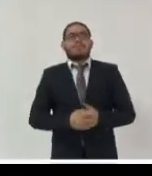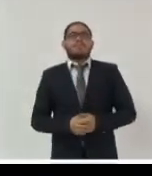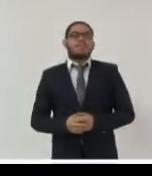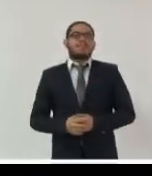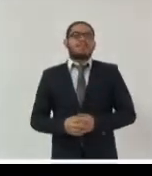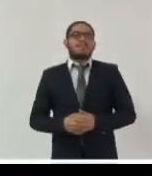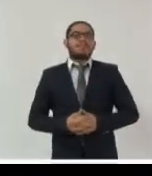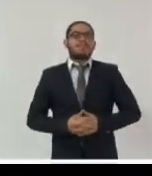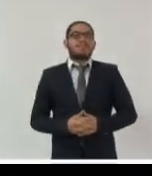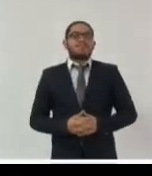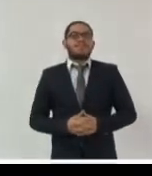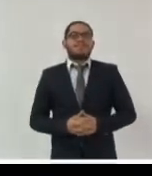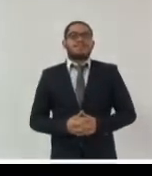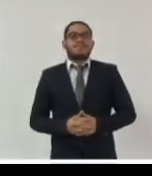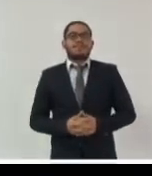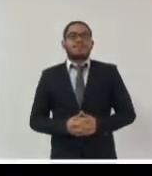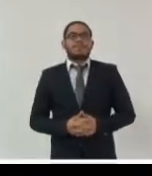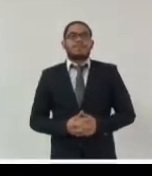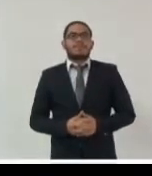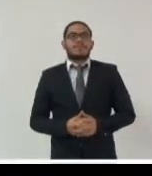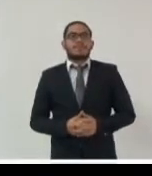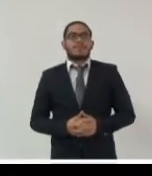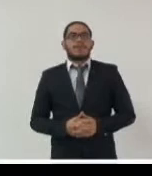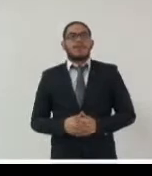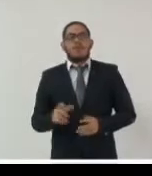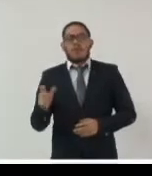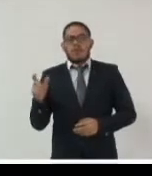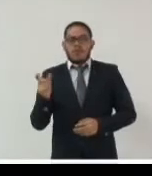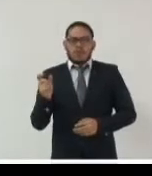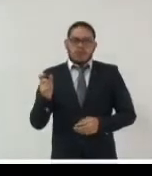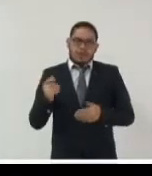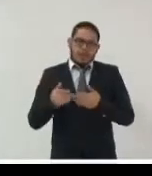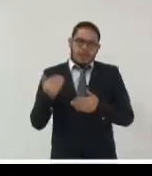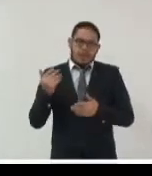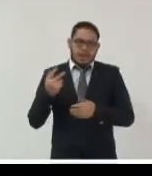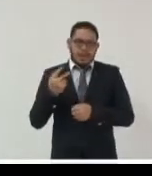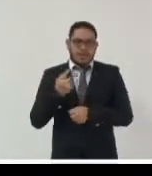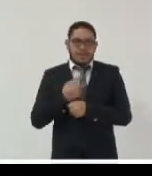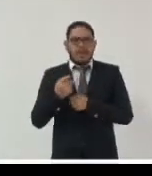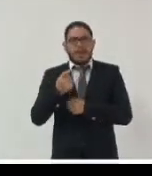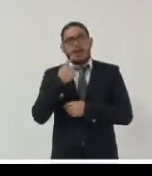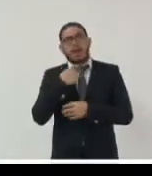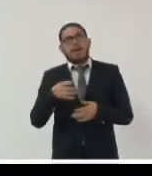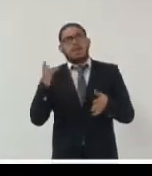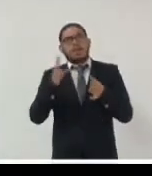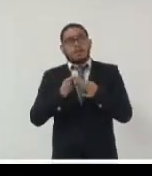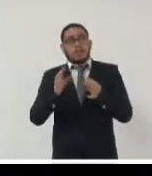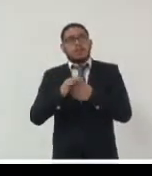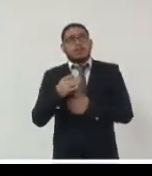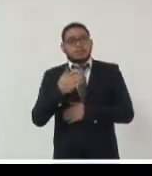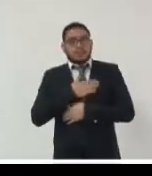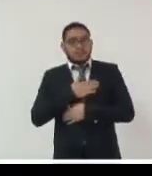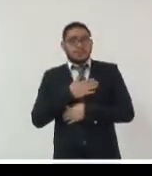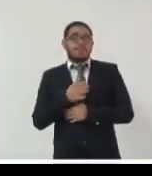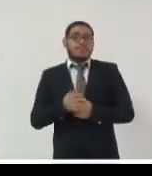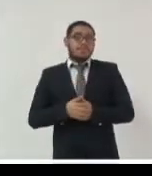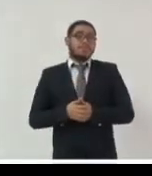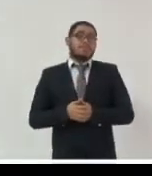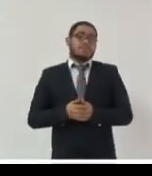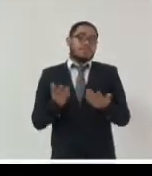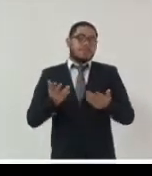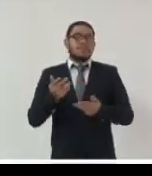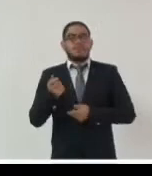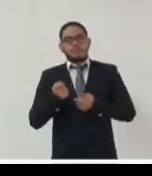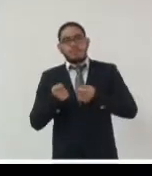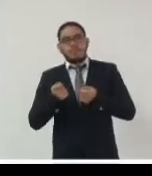pues cuando fui invitado a hablar sobre este tema la gestión